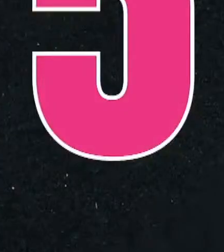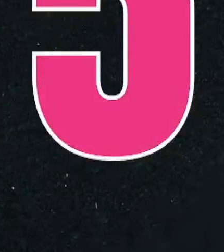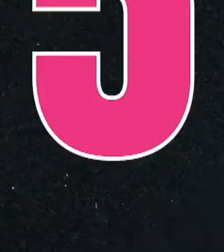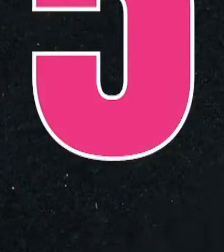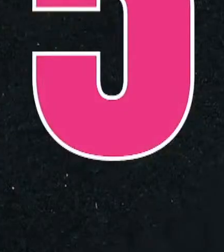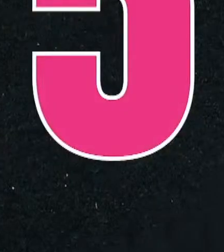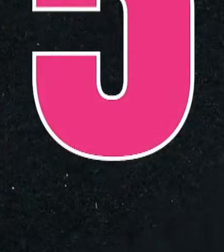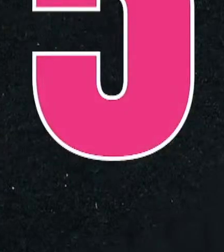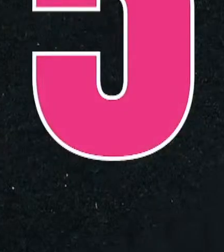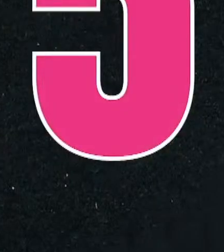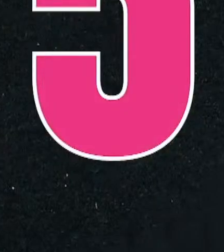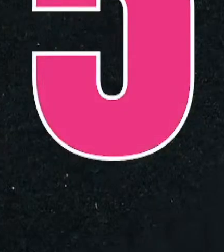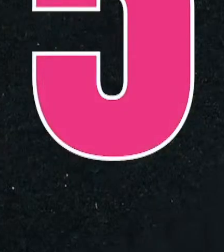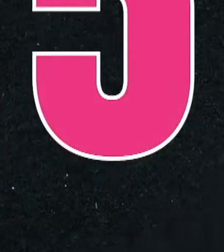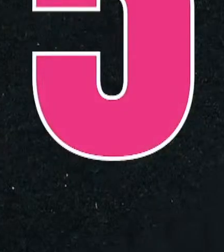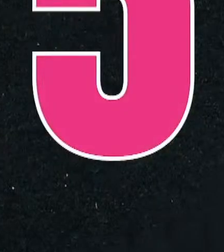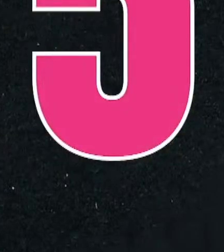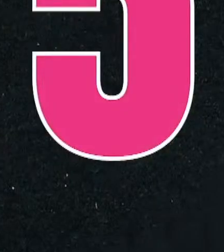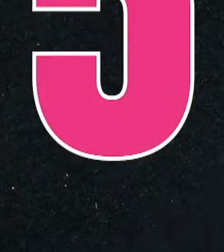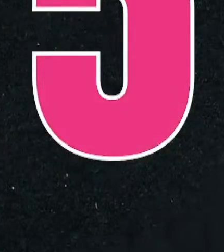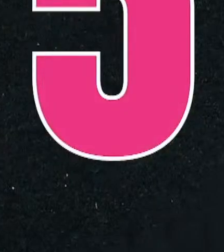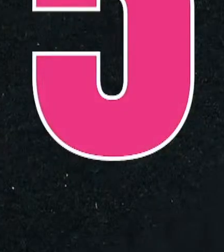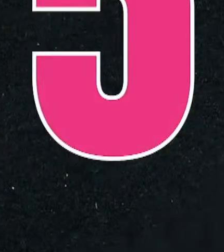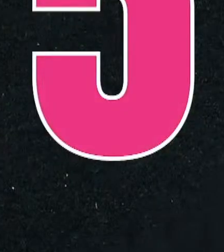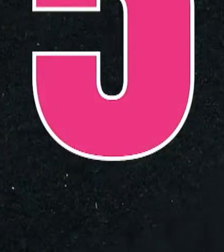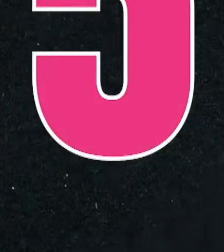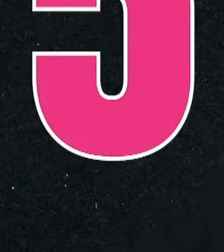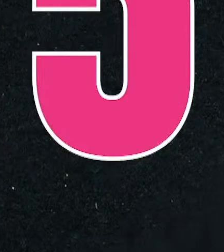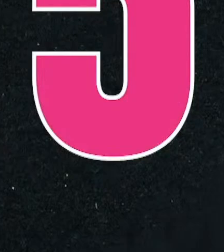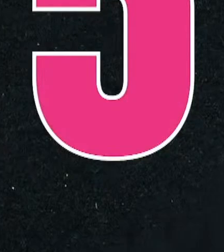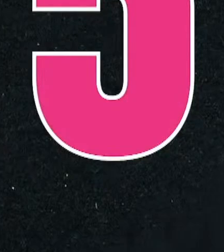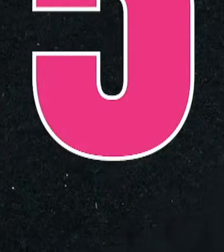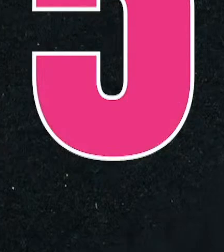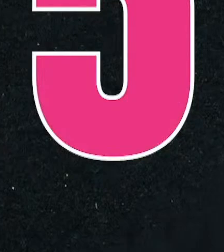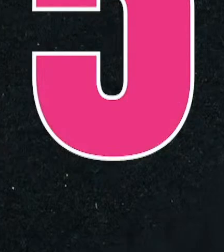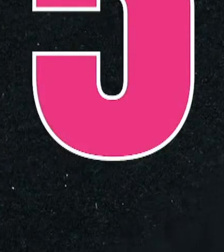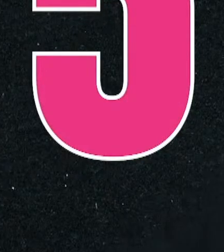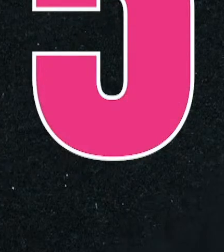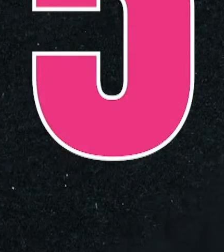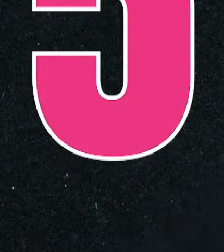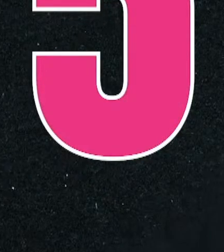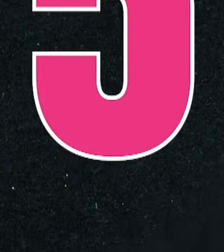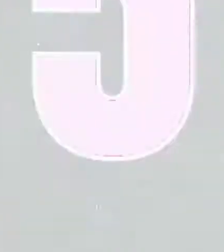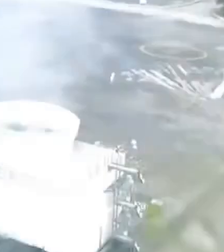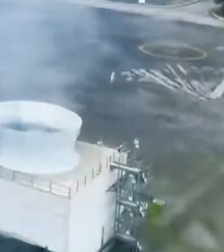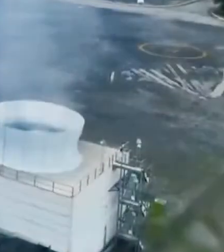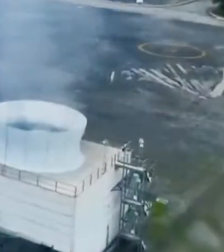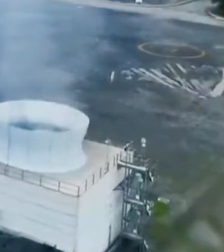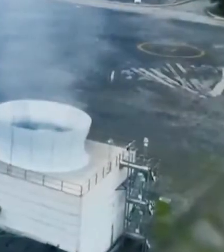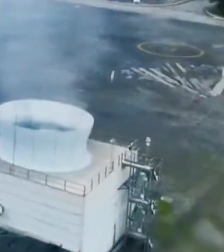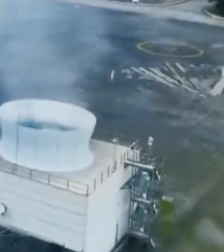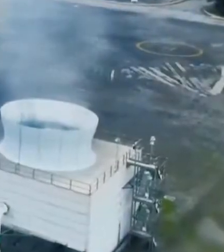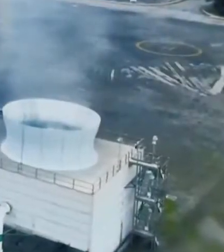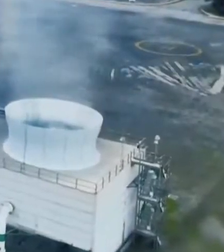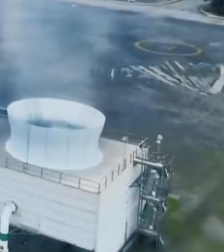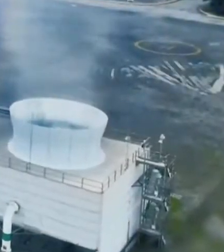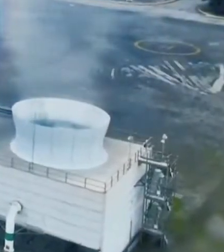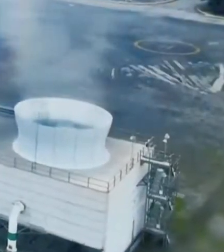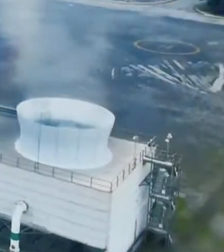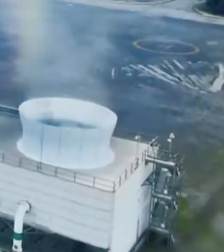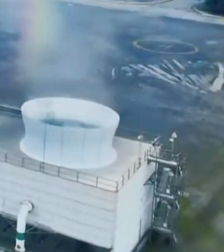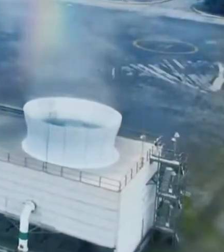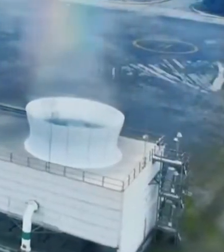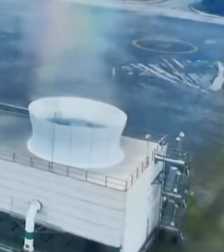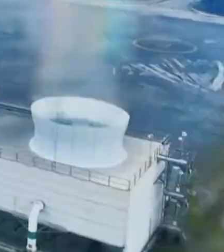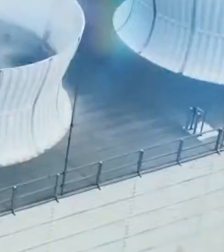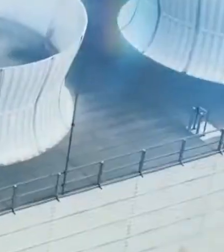falso que la compra a Iberdrola no sea una segunda nacionalización. El presidente López Obrador explicó que la compra de